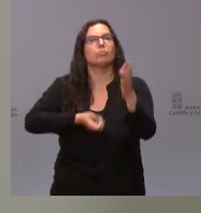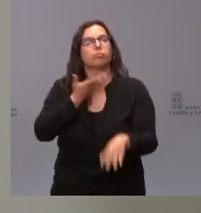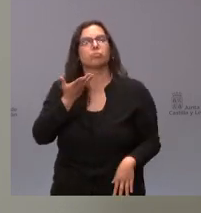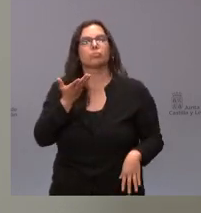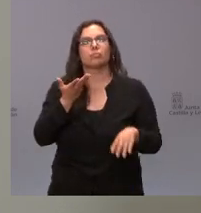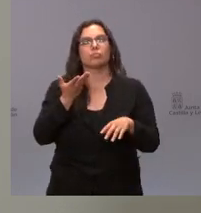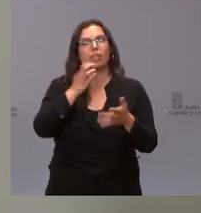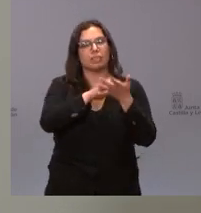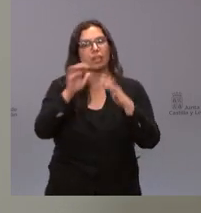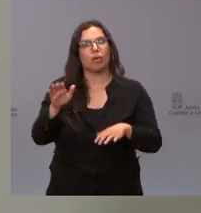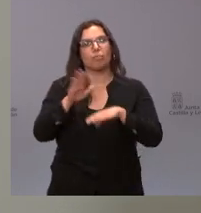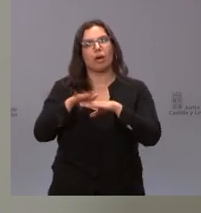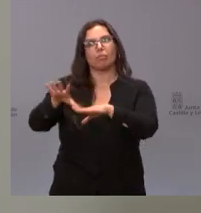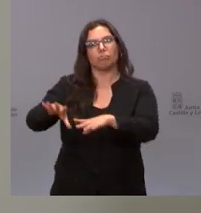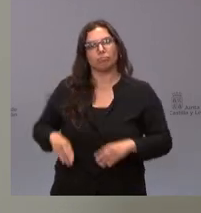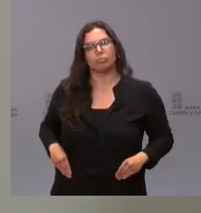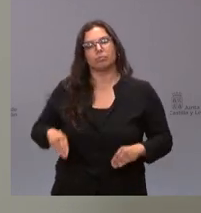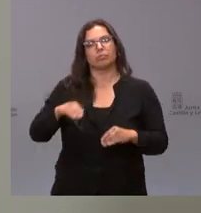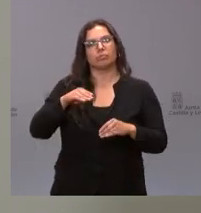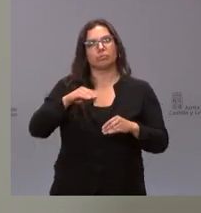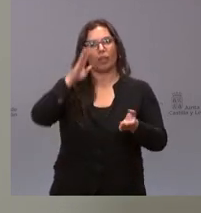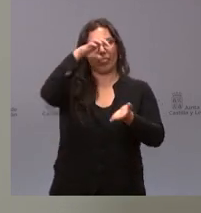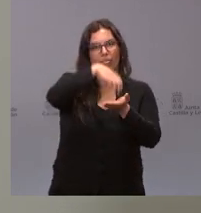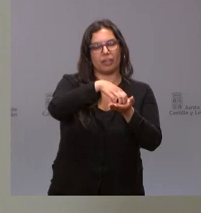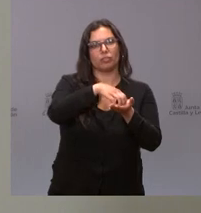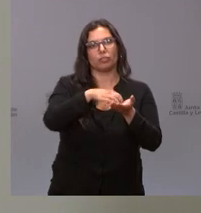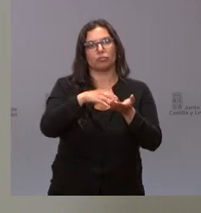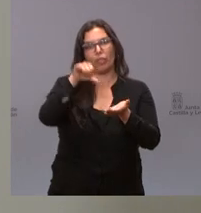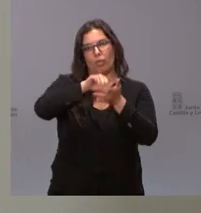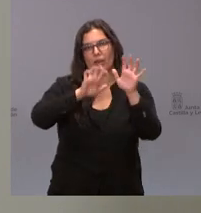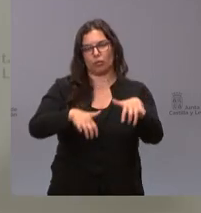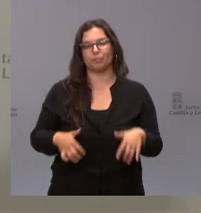de Castilla y León de asumir la sede de este centro y de hacerlo en la ciudad de León